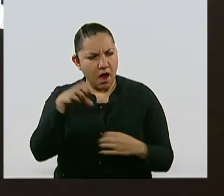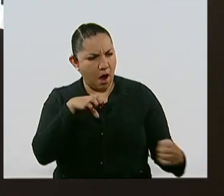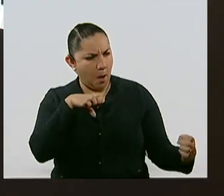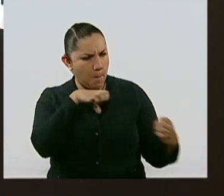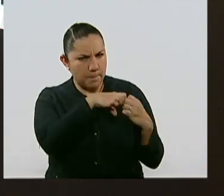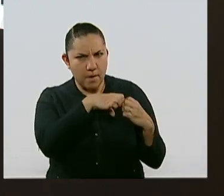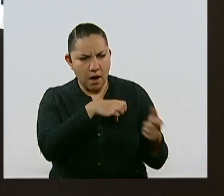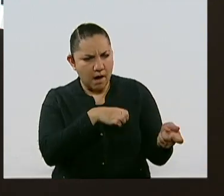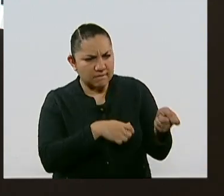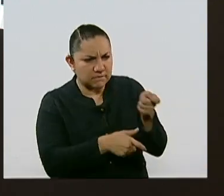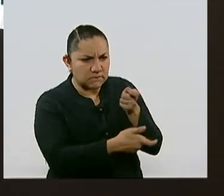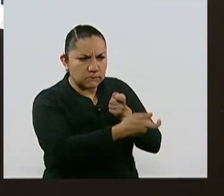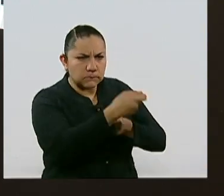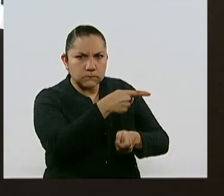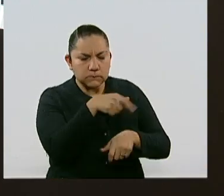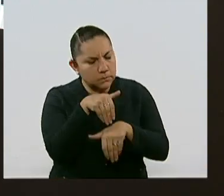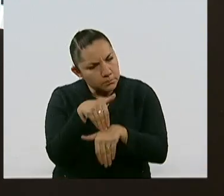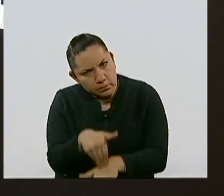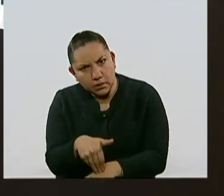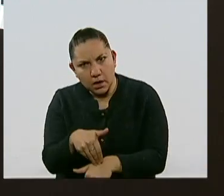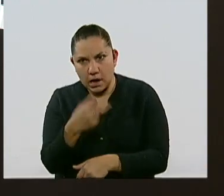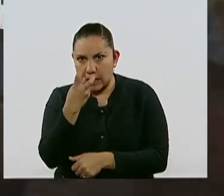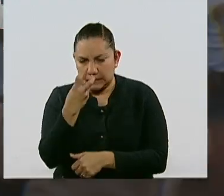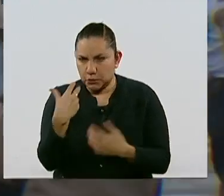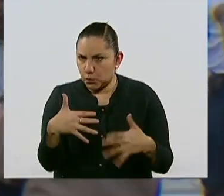aunque terrible. Karina Palacios nos informa.